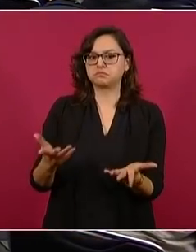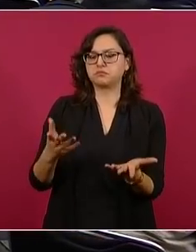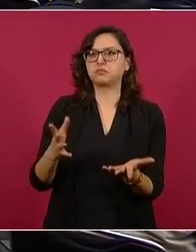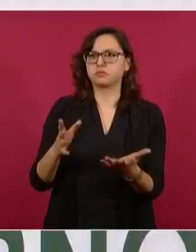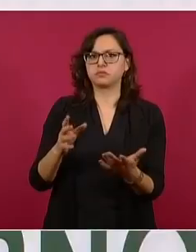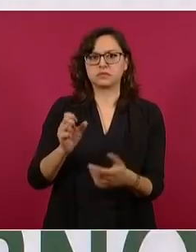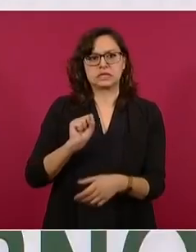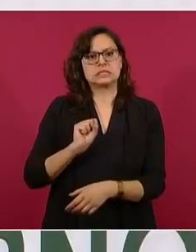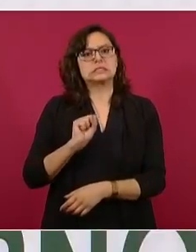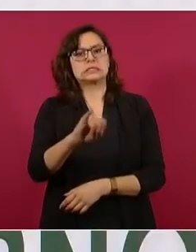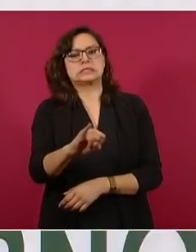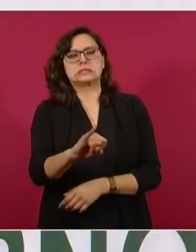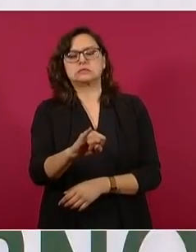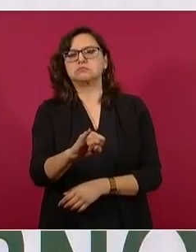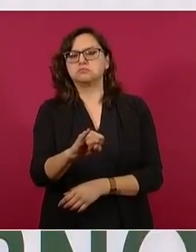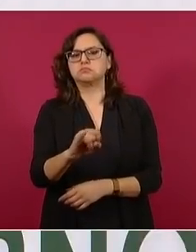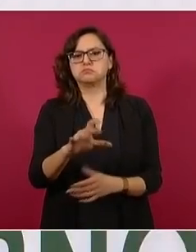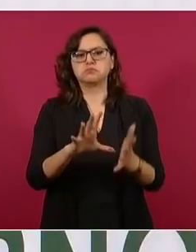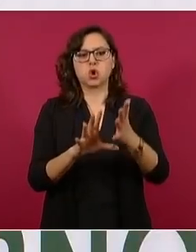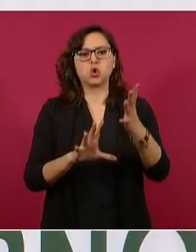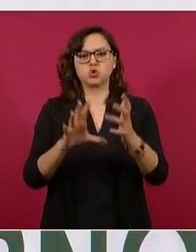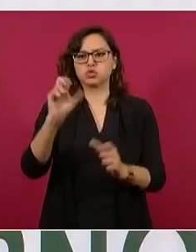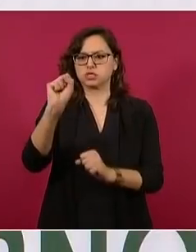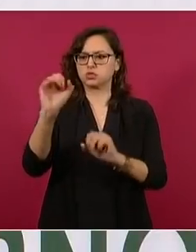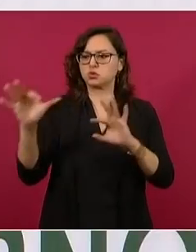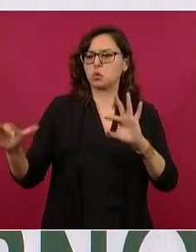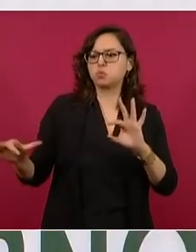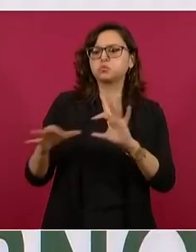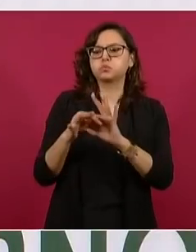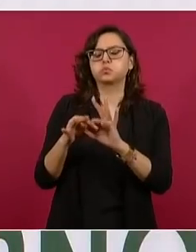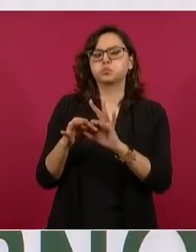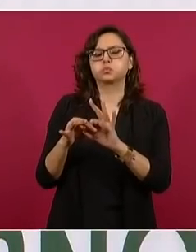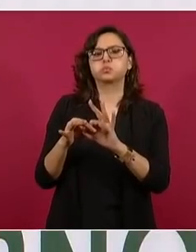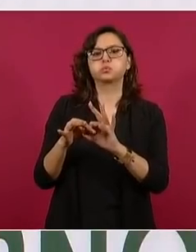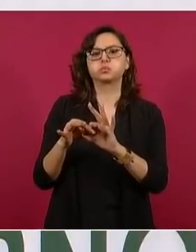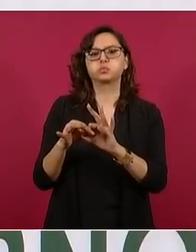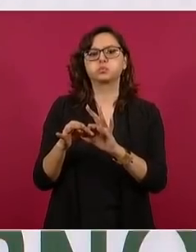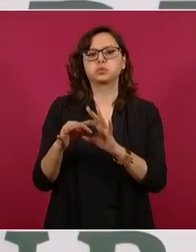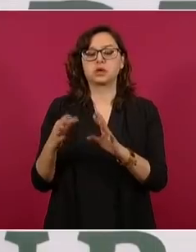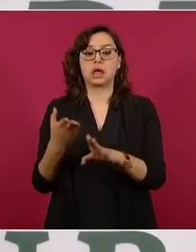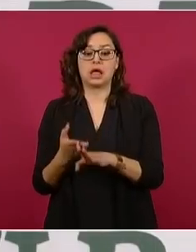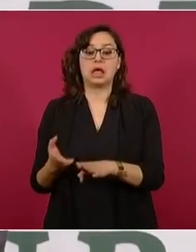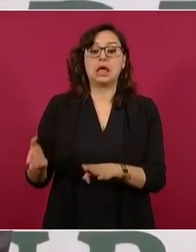para cancelar la